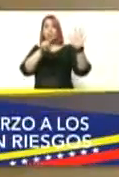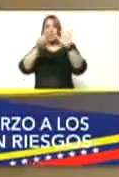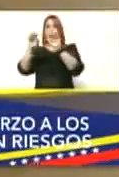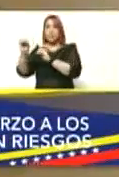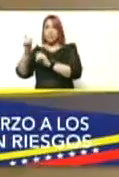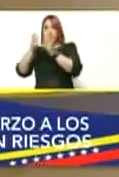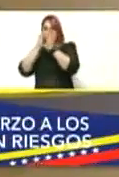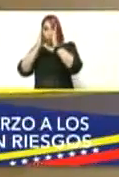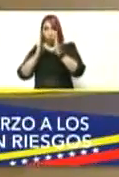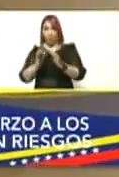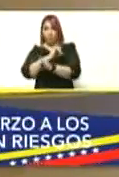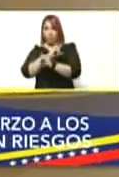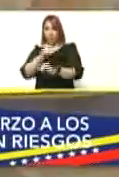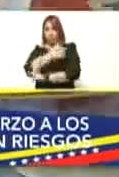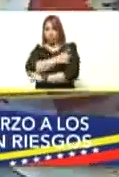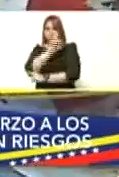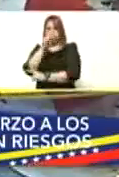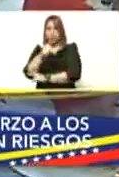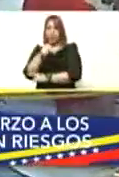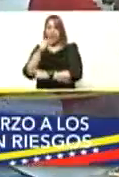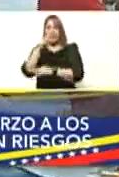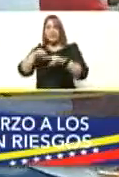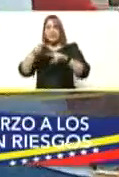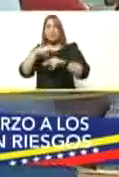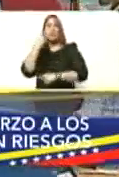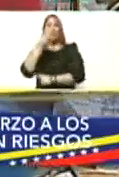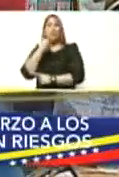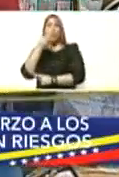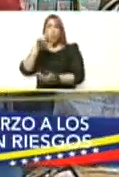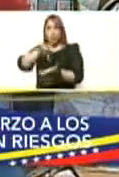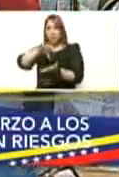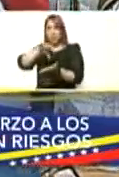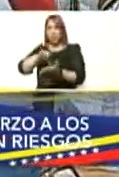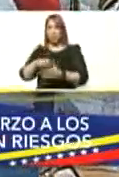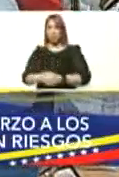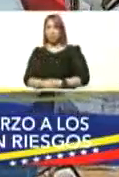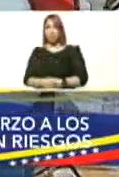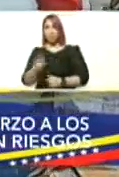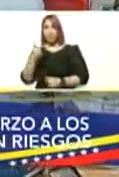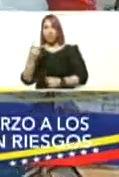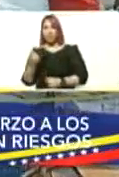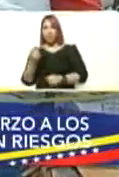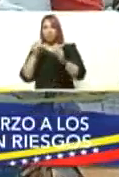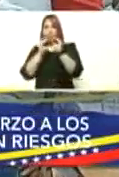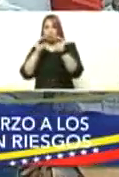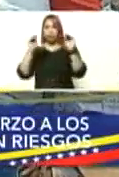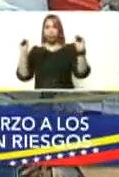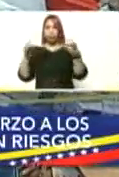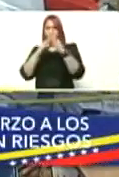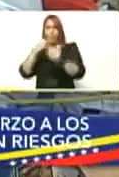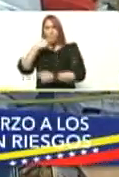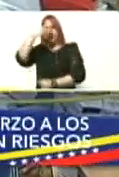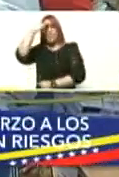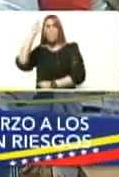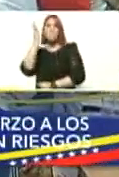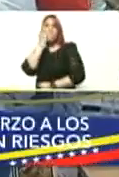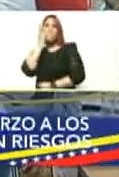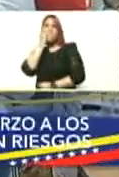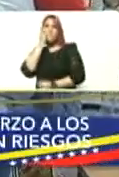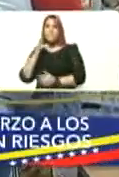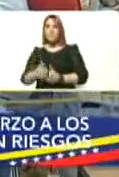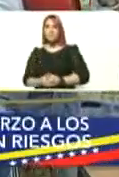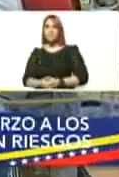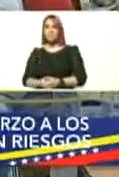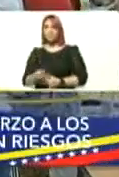870 estudiantes sobre todo en las edades de adolescente en los liceos hace falta hacer un llamado a todos los padres y representantes